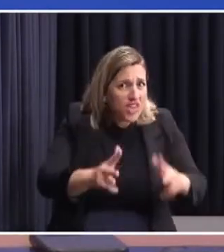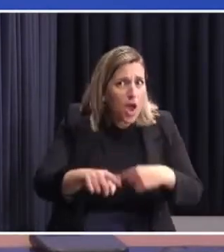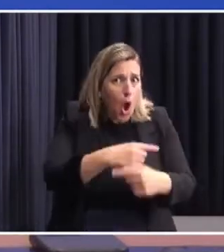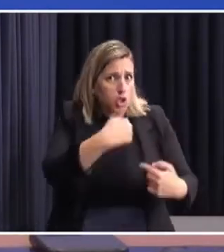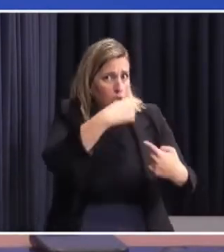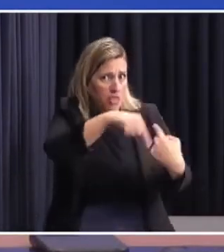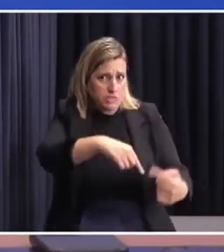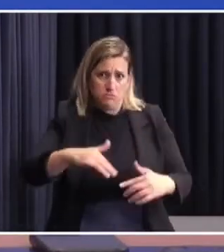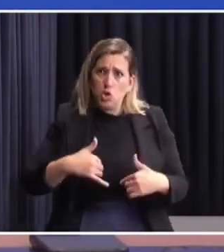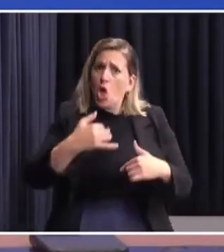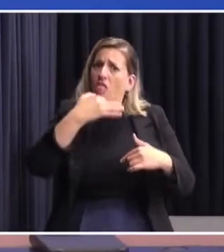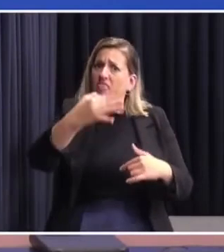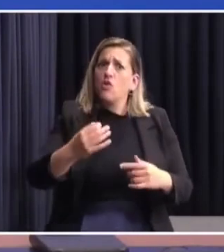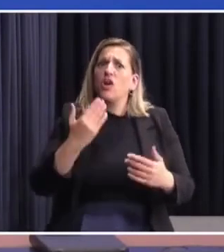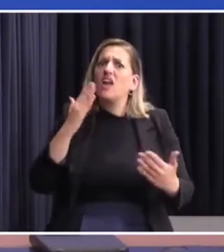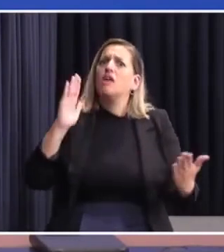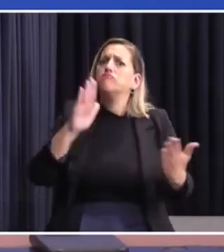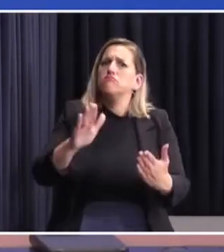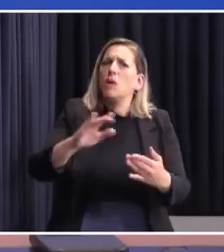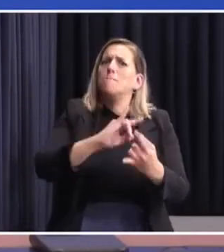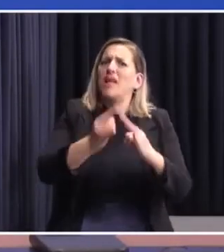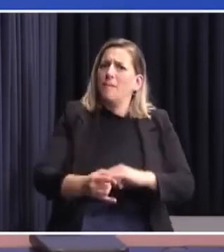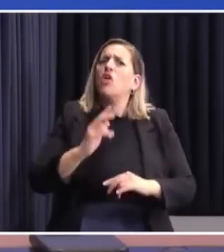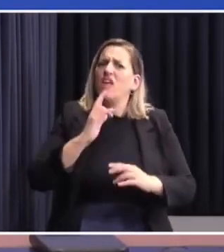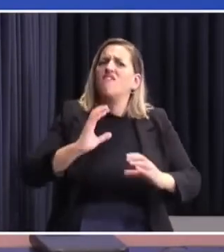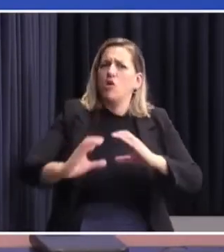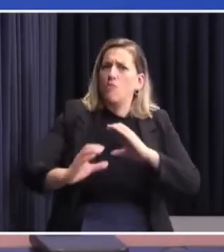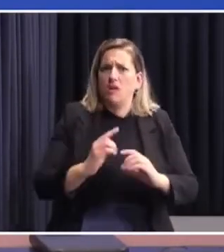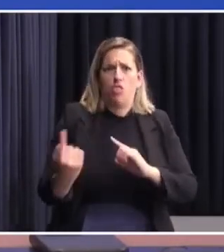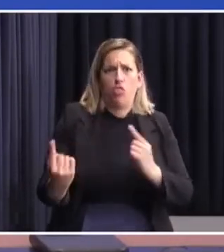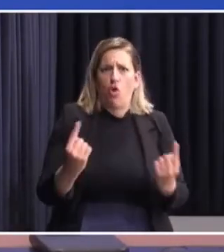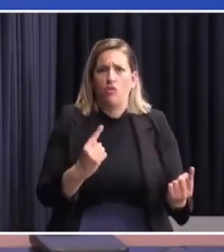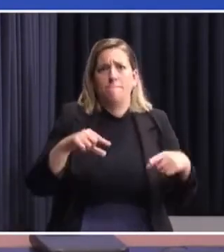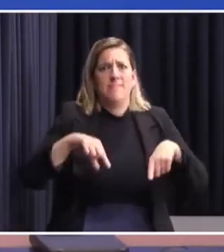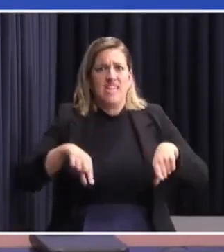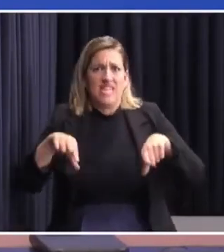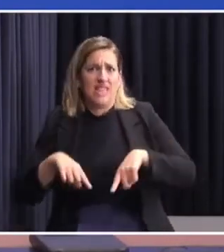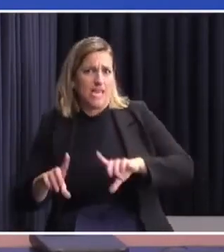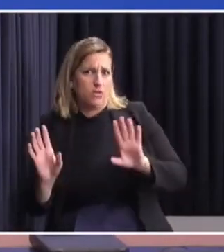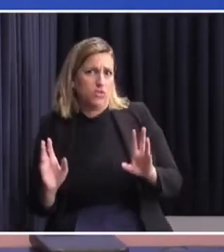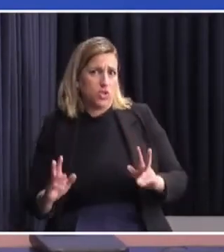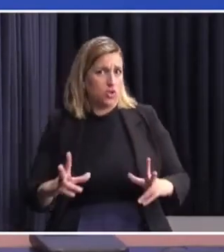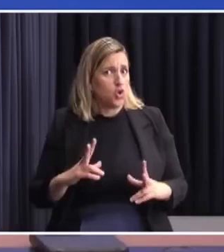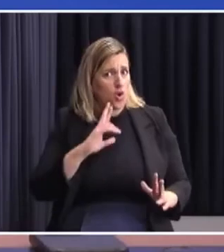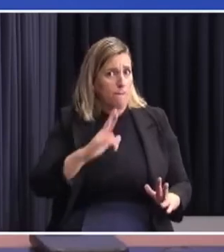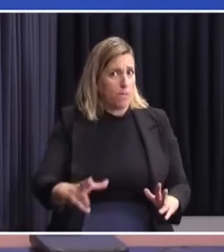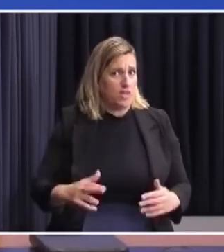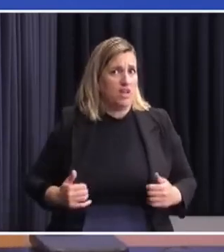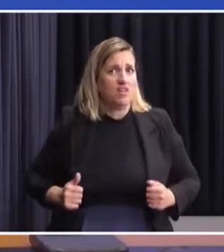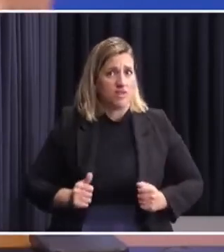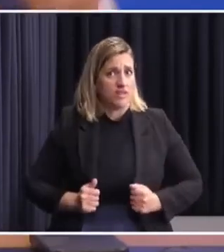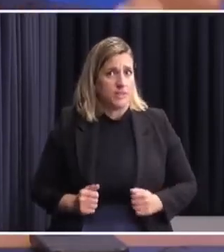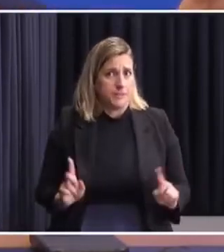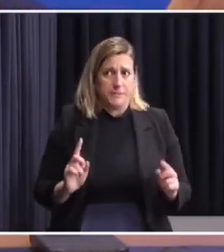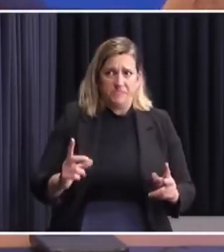los que dicen eso. Yo al revés, digo que en el Parlamento se dijo que había comunicaciones entre los dos ministerios. Eso es lo que yo contesté. No, no, no.